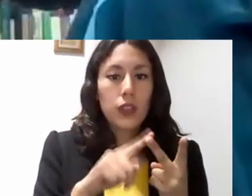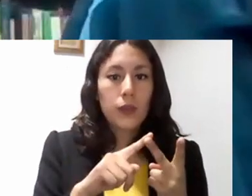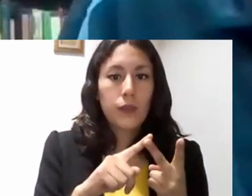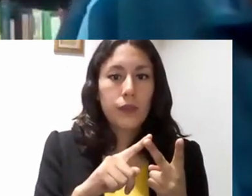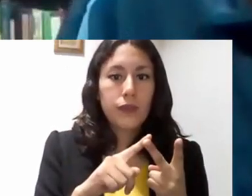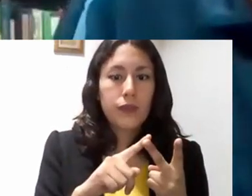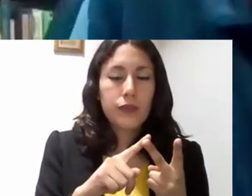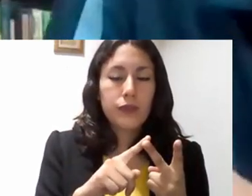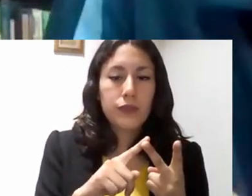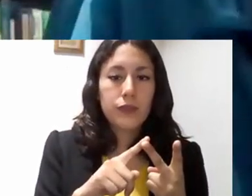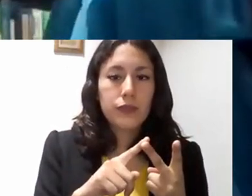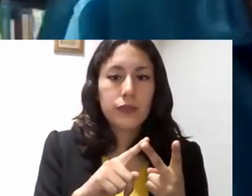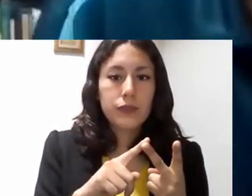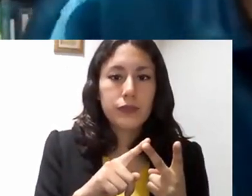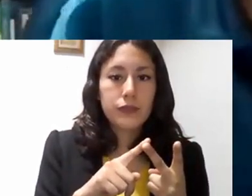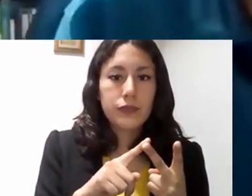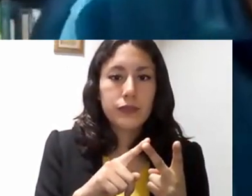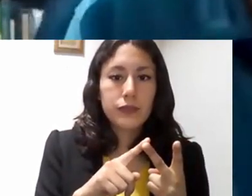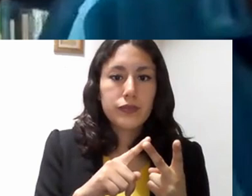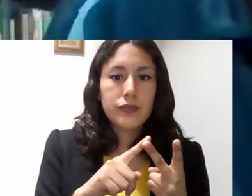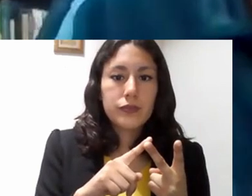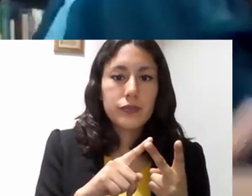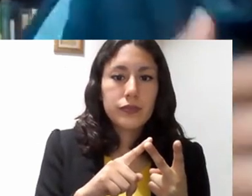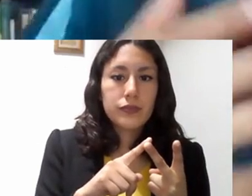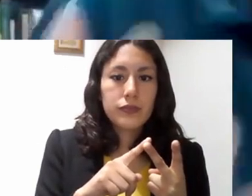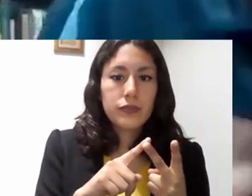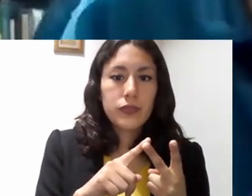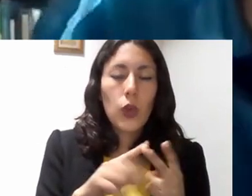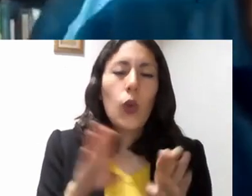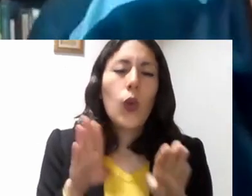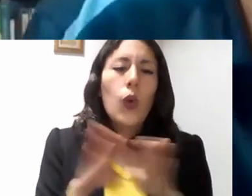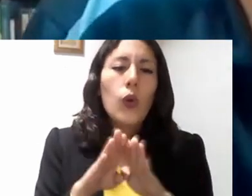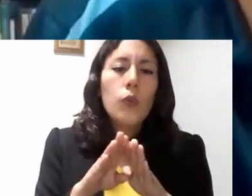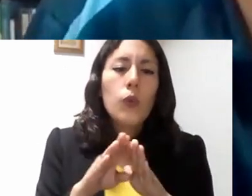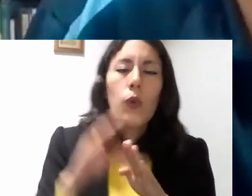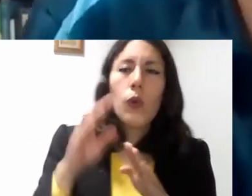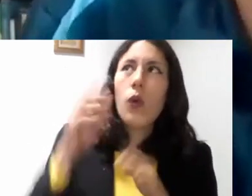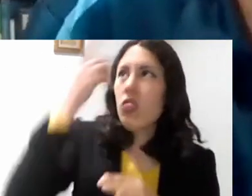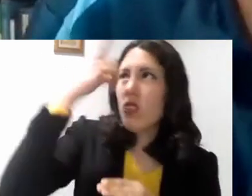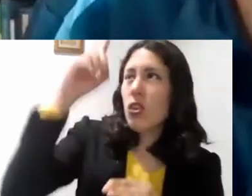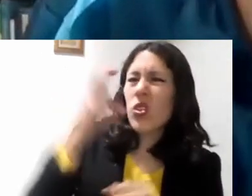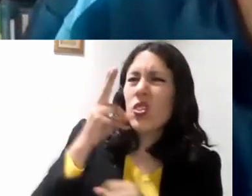misericordia que te regala gratuitamente, ¿cómo te invita a responder a ella en esta cuaresma?